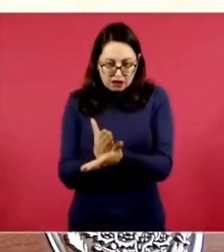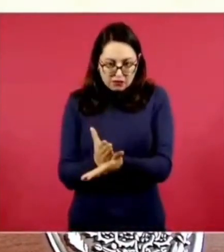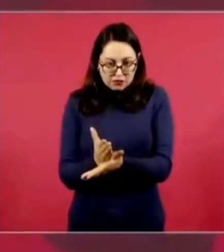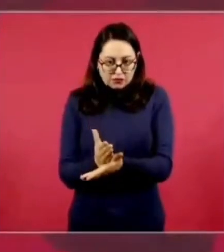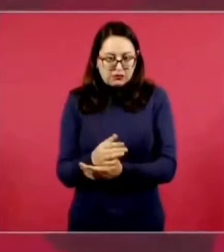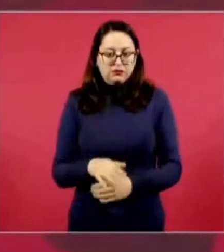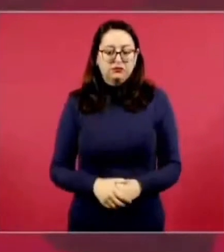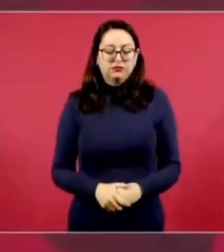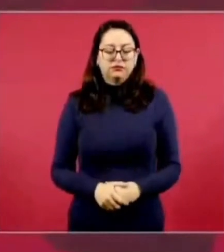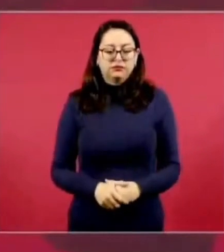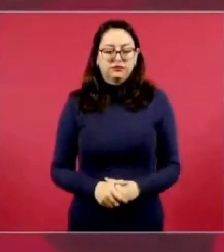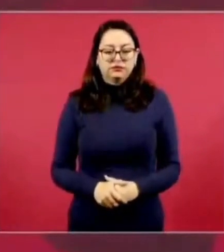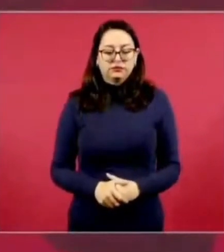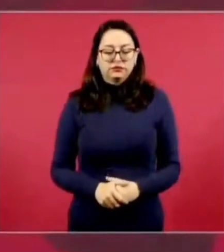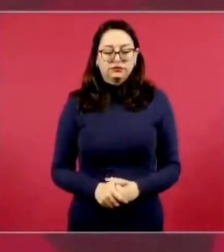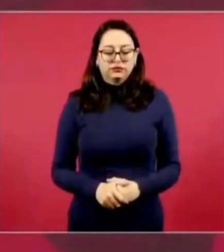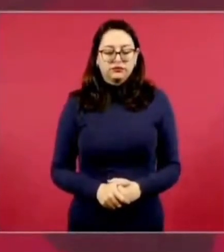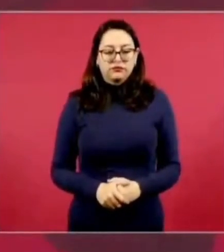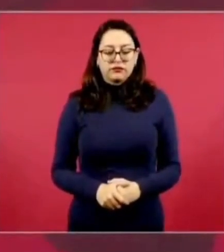ya se tuvo tiempo